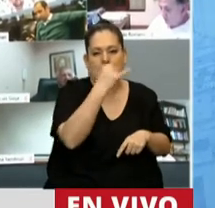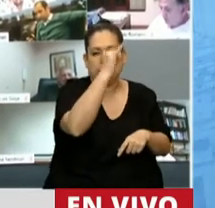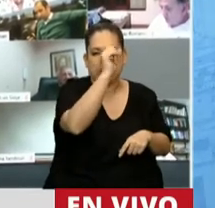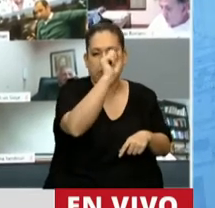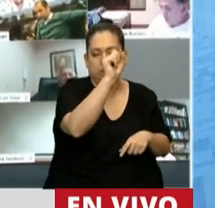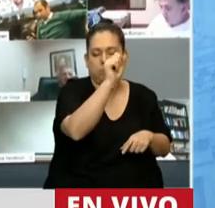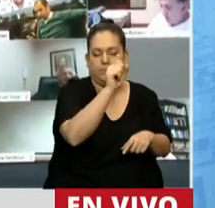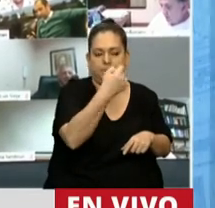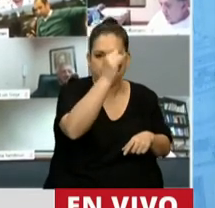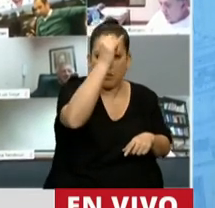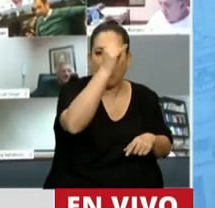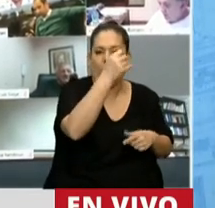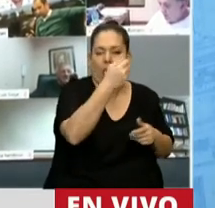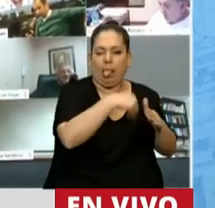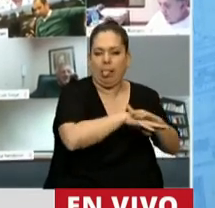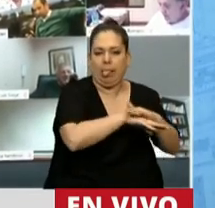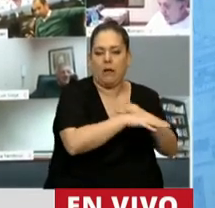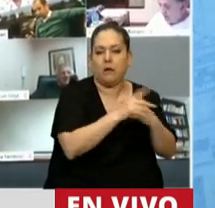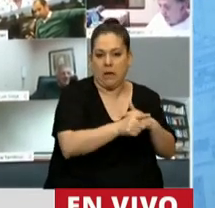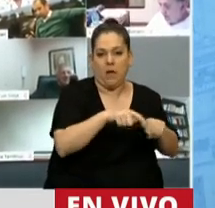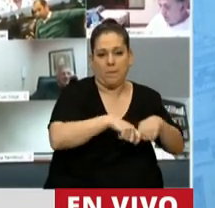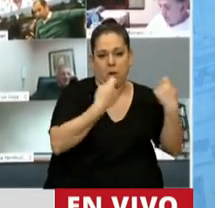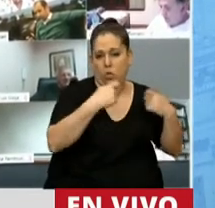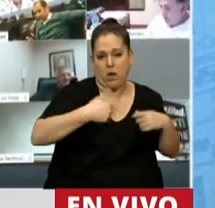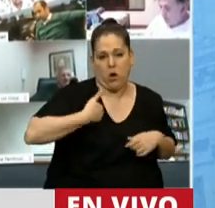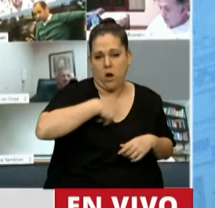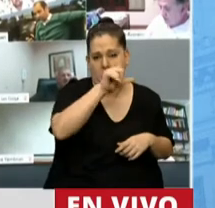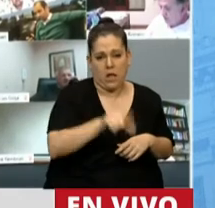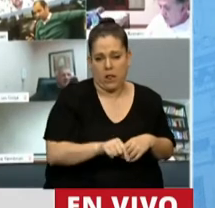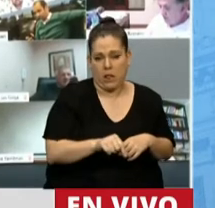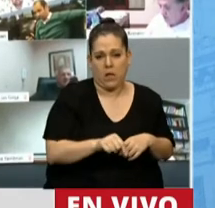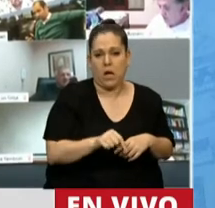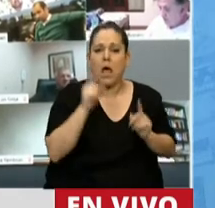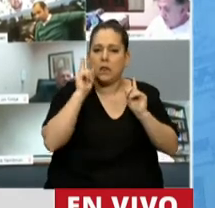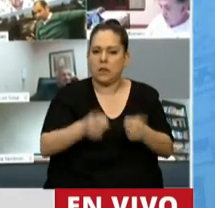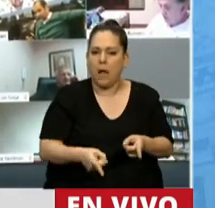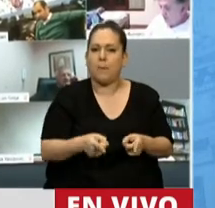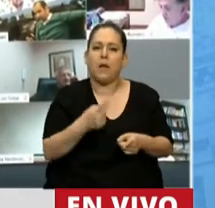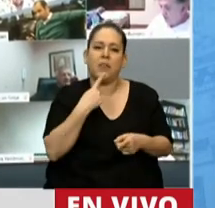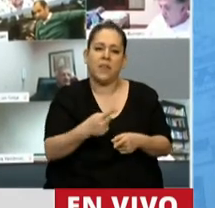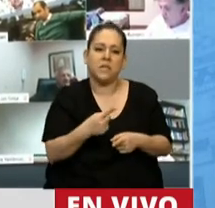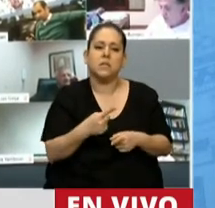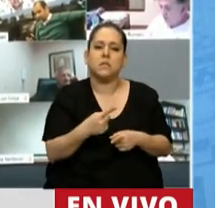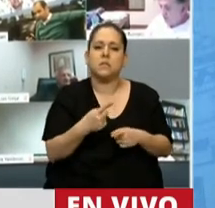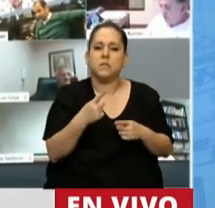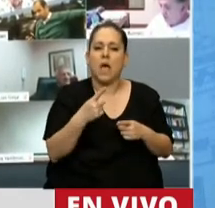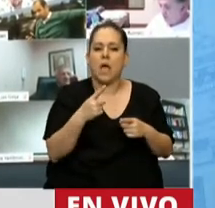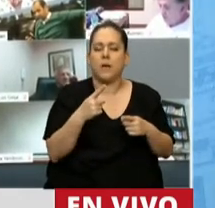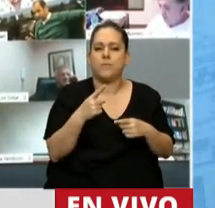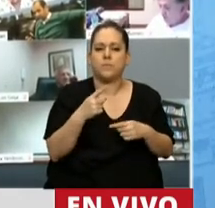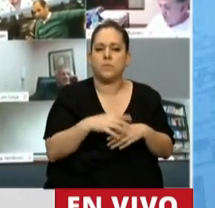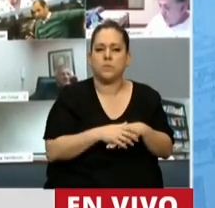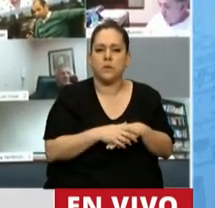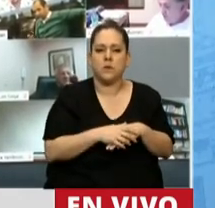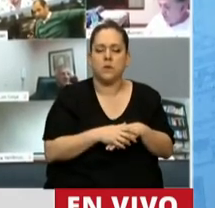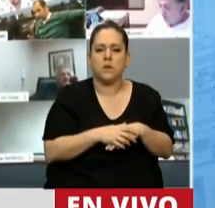transnacionales que tanto daño le han hecho al pueblo argentino. Es más, escuchamos hablar de los Messi y de la política económica que nos dejaron